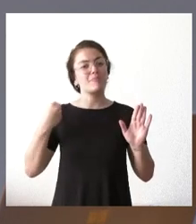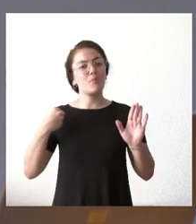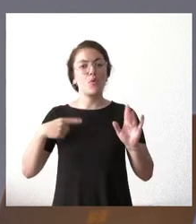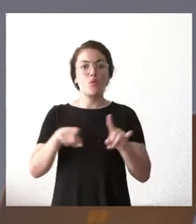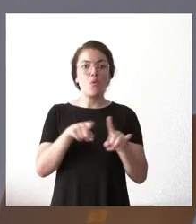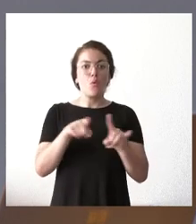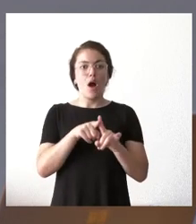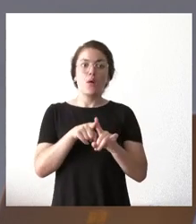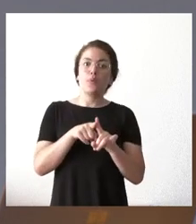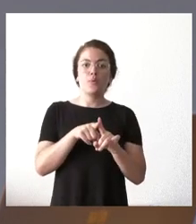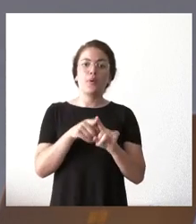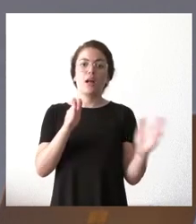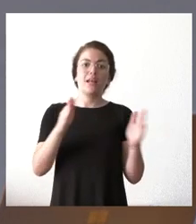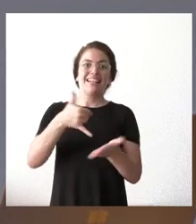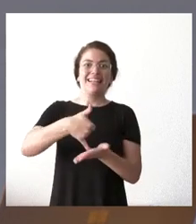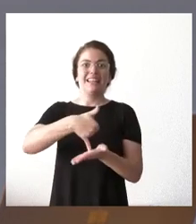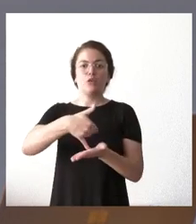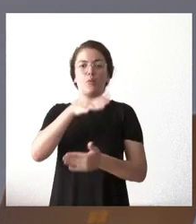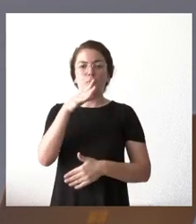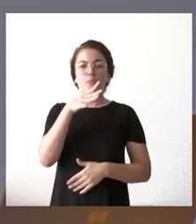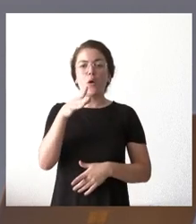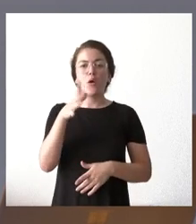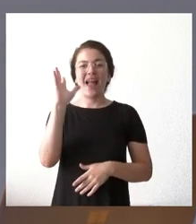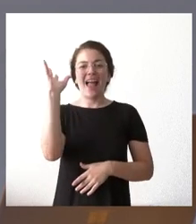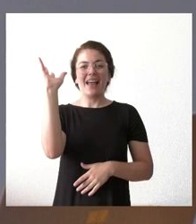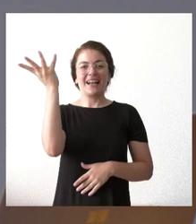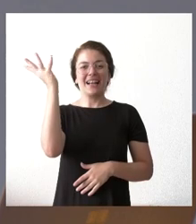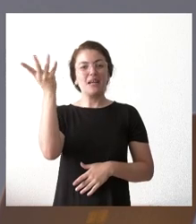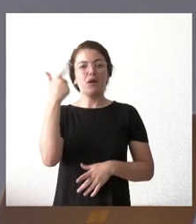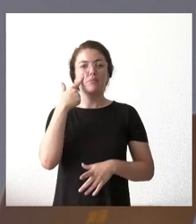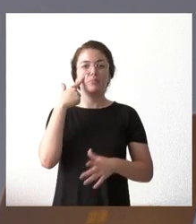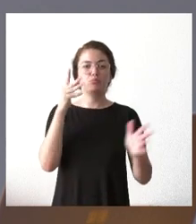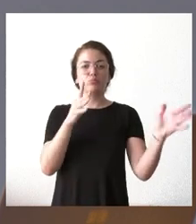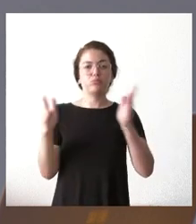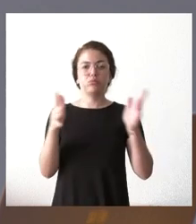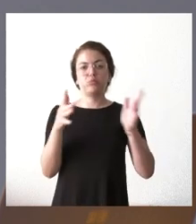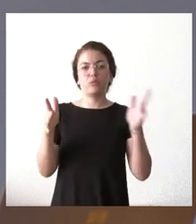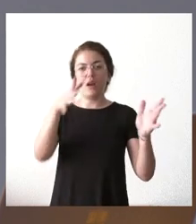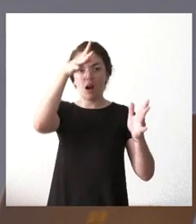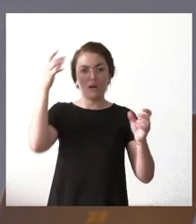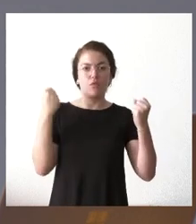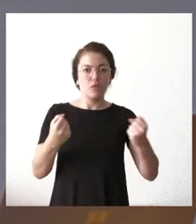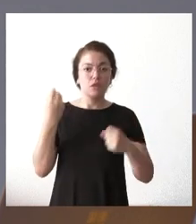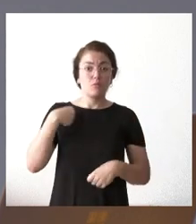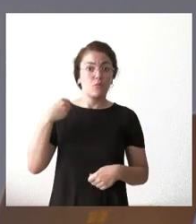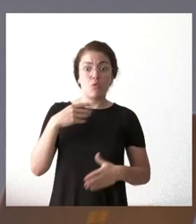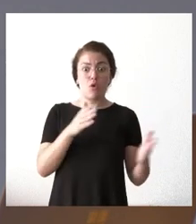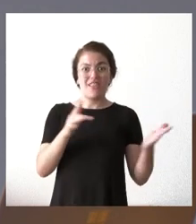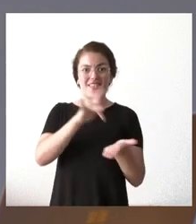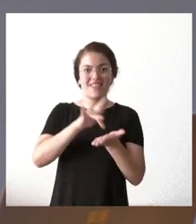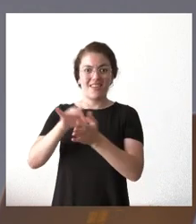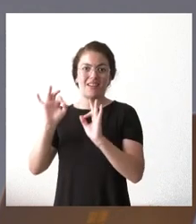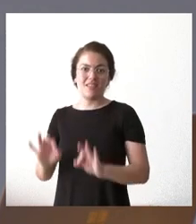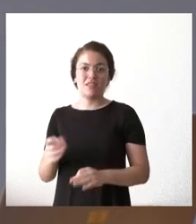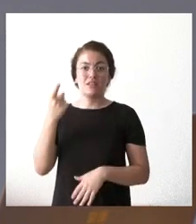de ese fenómeno continental, que fue el que hubo durante todos esos días y también el